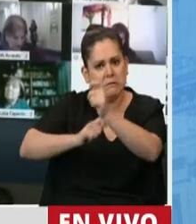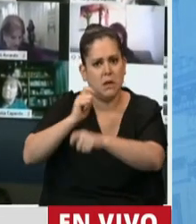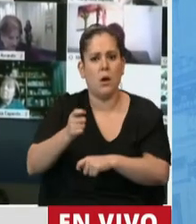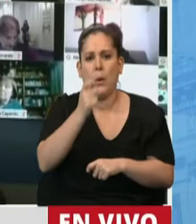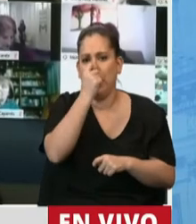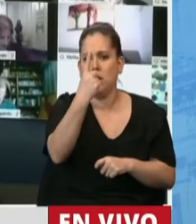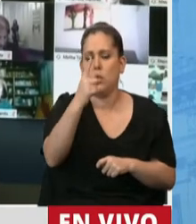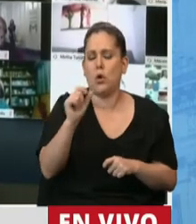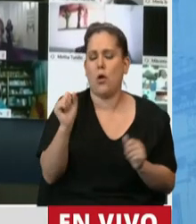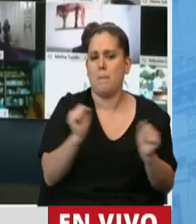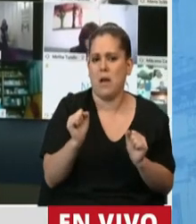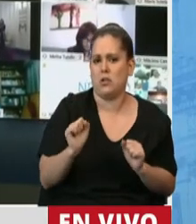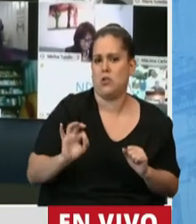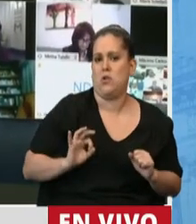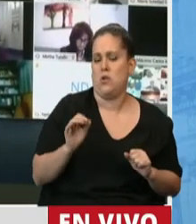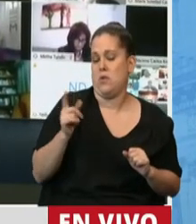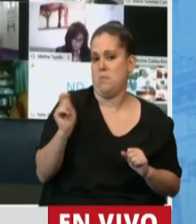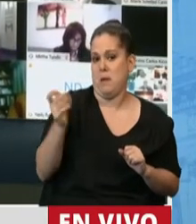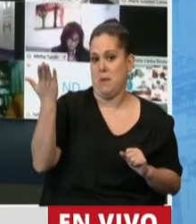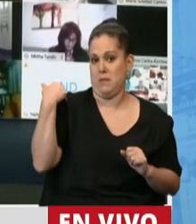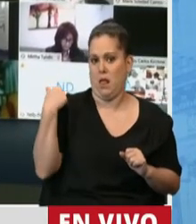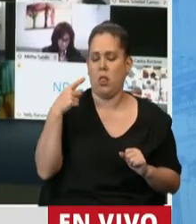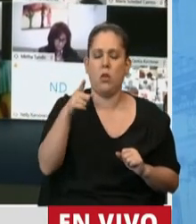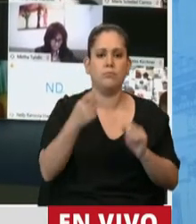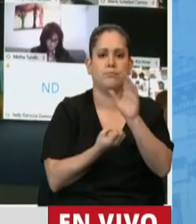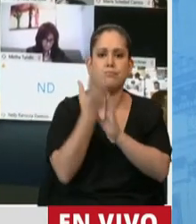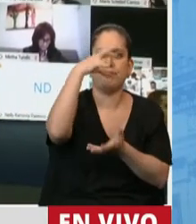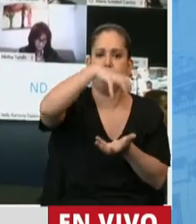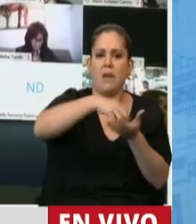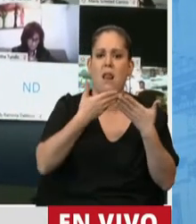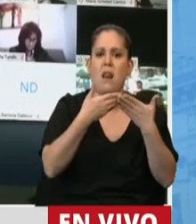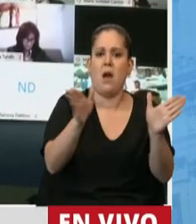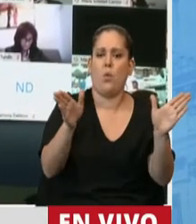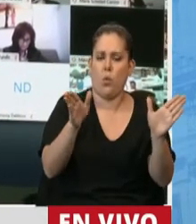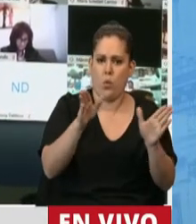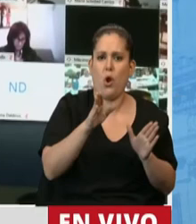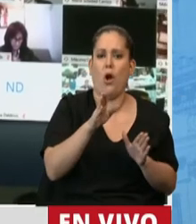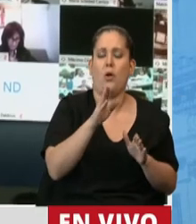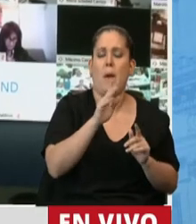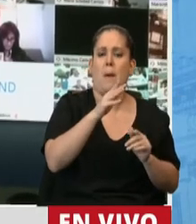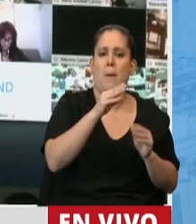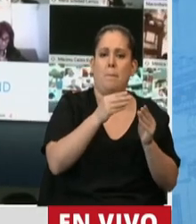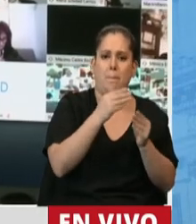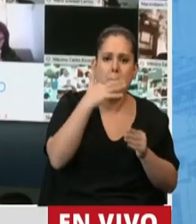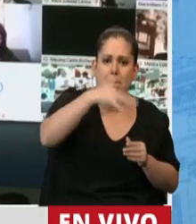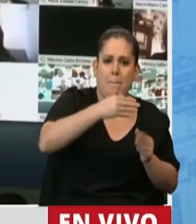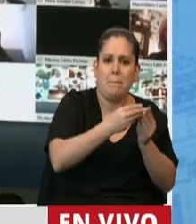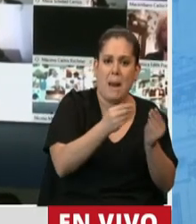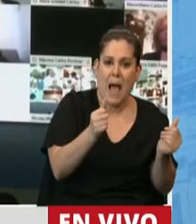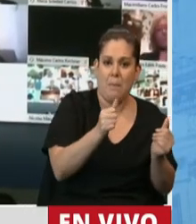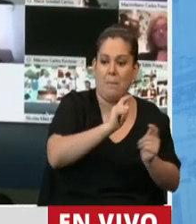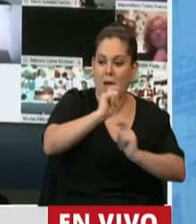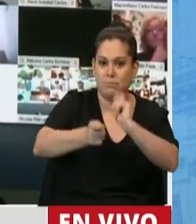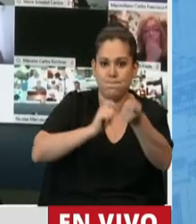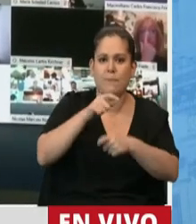pasado se inauguró el Centro Provincial de Plasma Feresis COVID-19 que cuenta con una